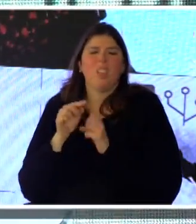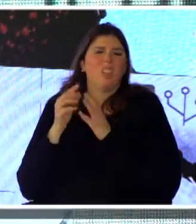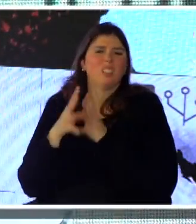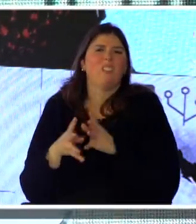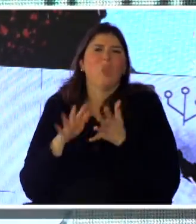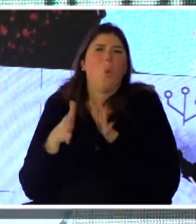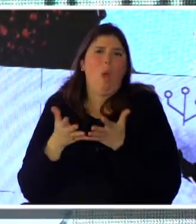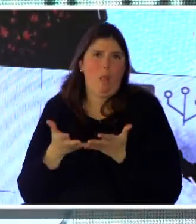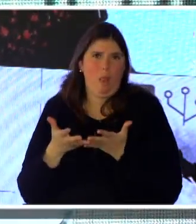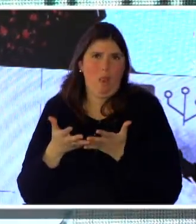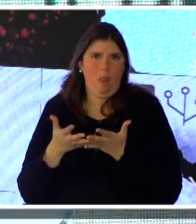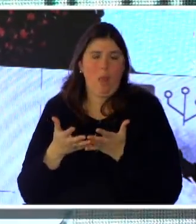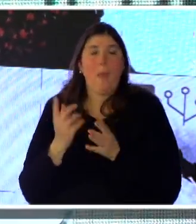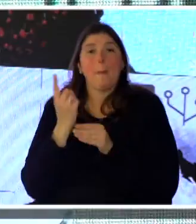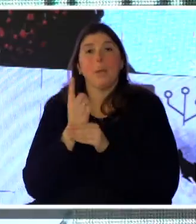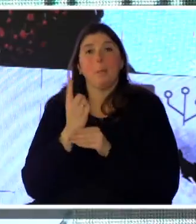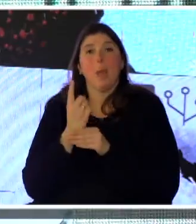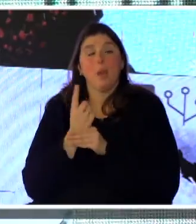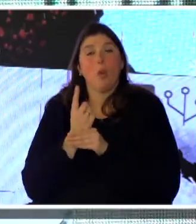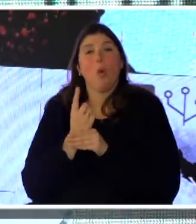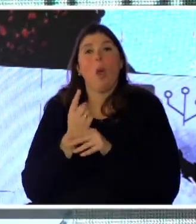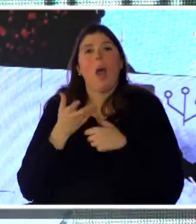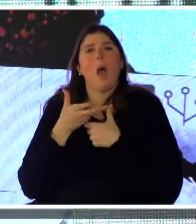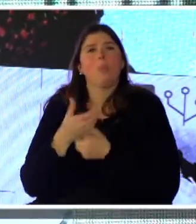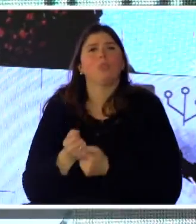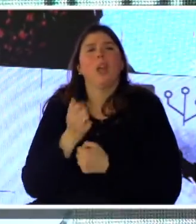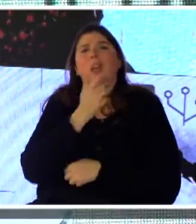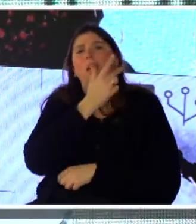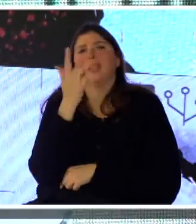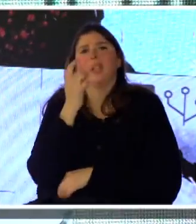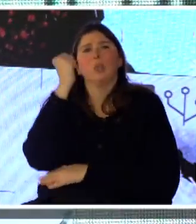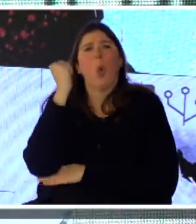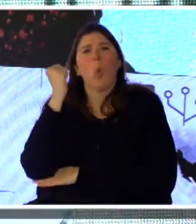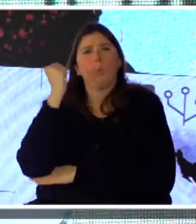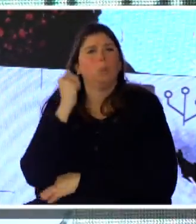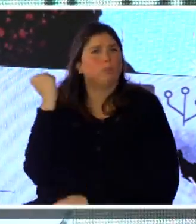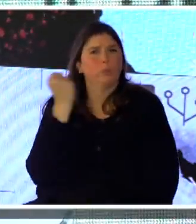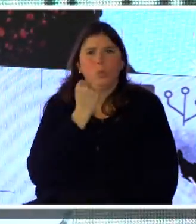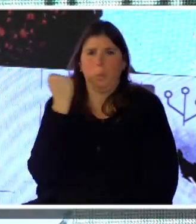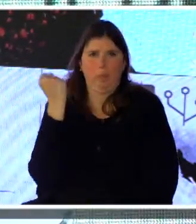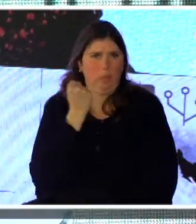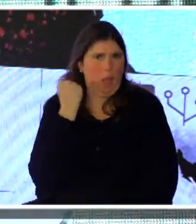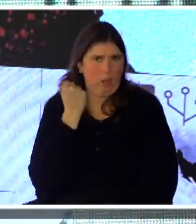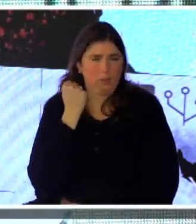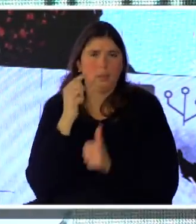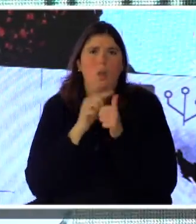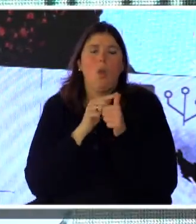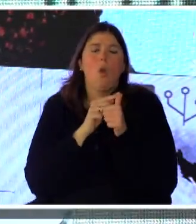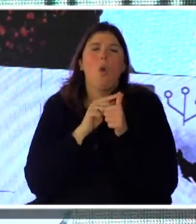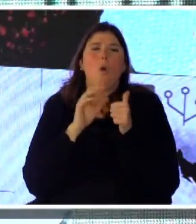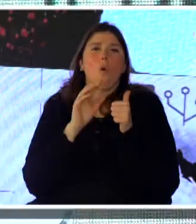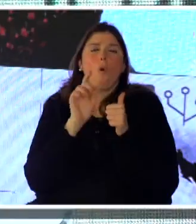digamos, que apoyarnos en tres pilares de trabajo fundamentales, como son el funcional, la infraestructura